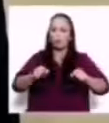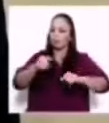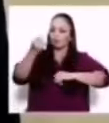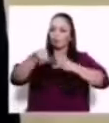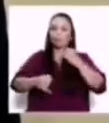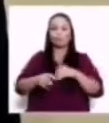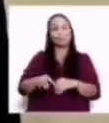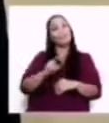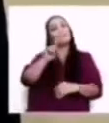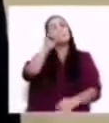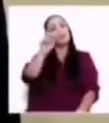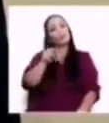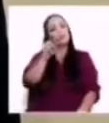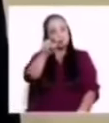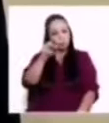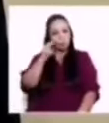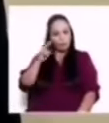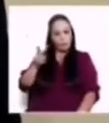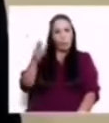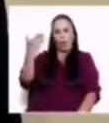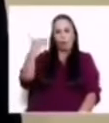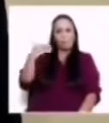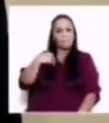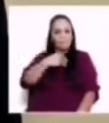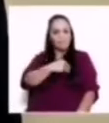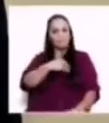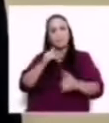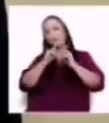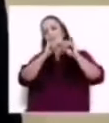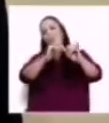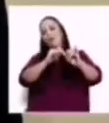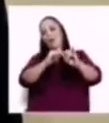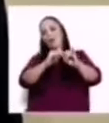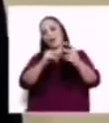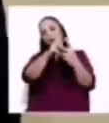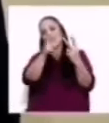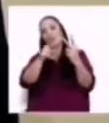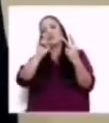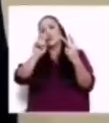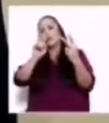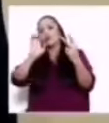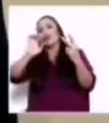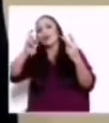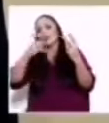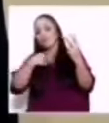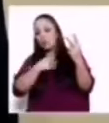una ministra poner una denuncia penal contra dos exministros?